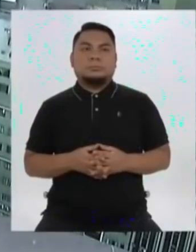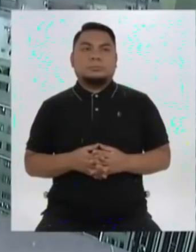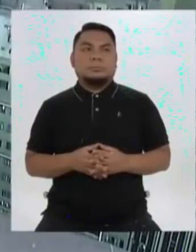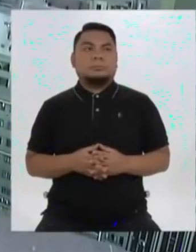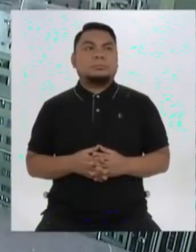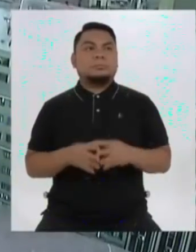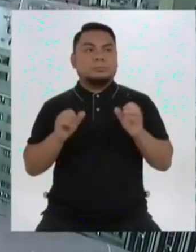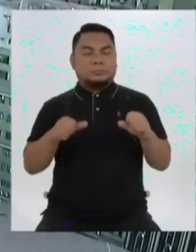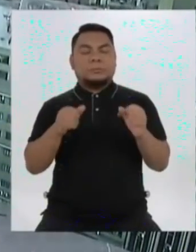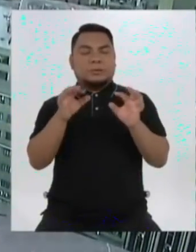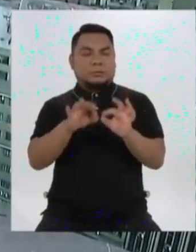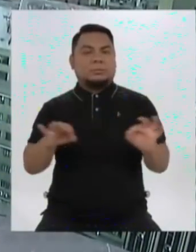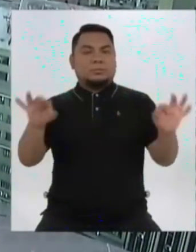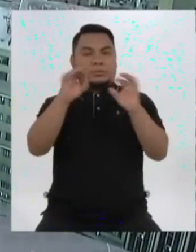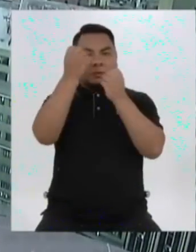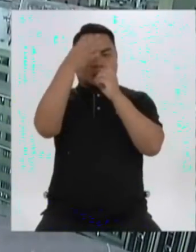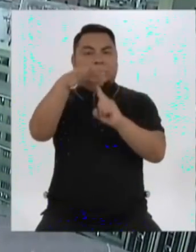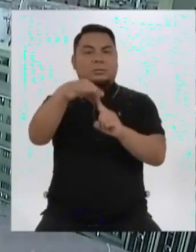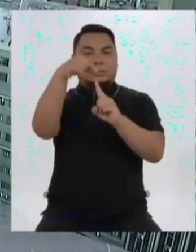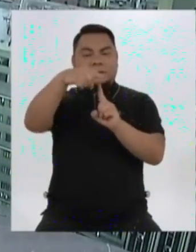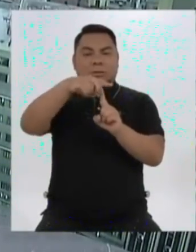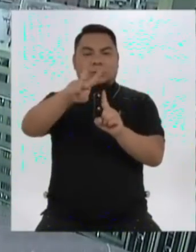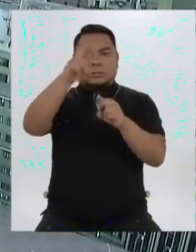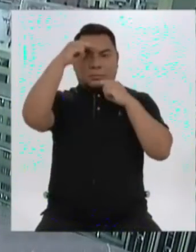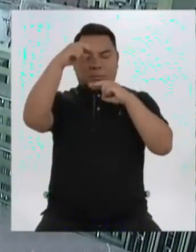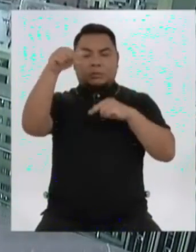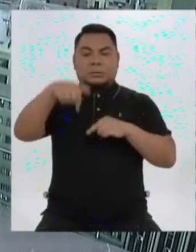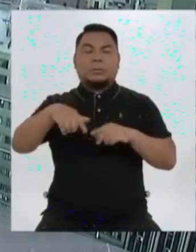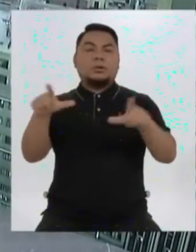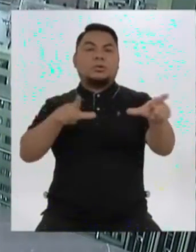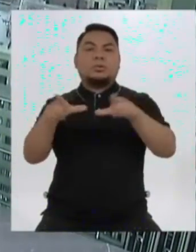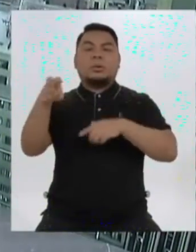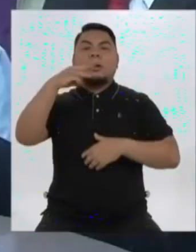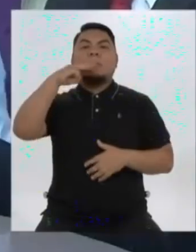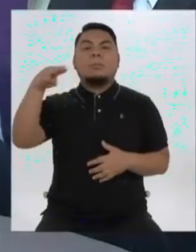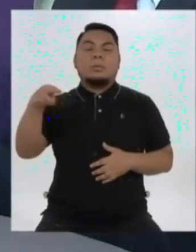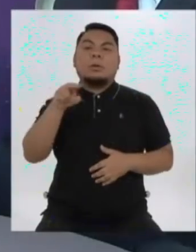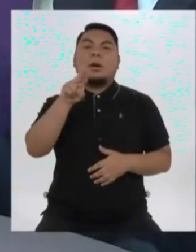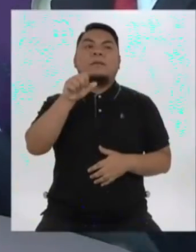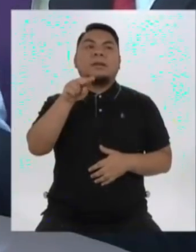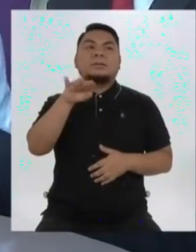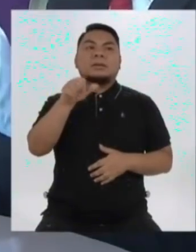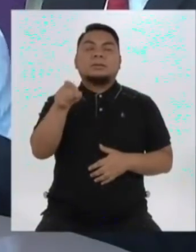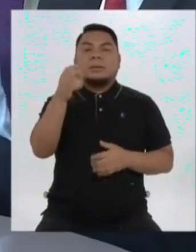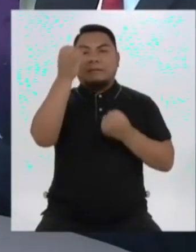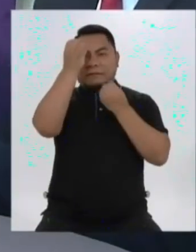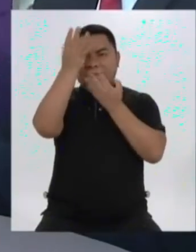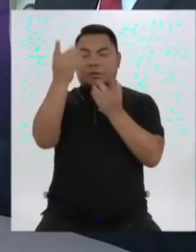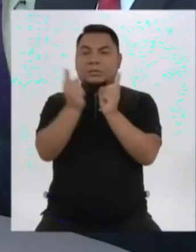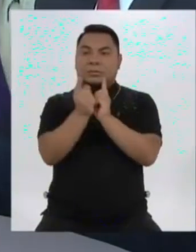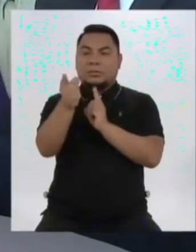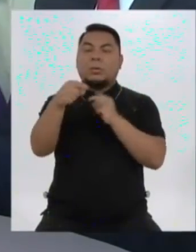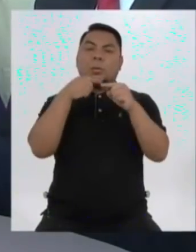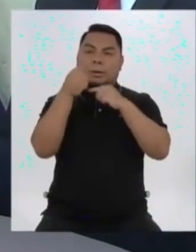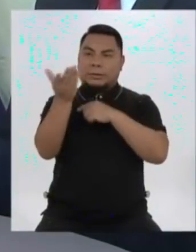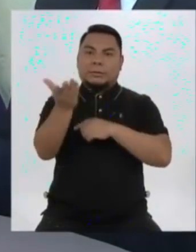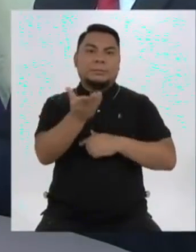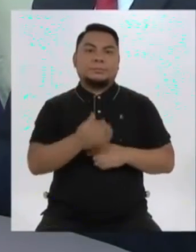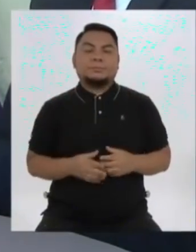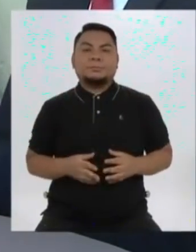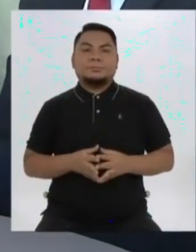Cobertura especial, información en vivo desde el local del Partido Morado. Vanessa Sánchez nos tiene ya la información. Vanessa, cuéntanos.